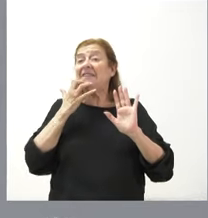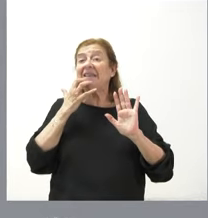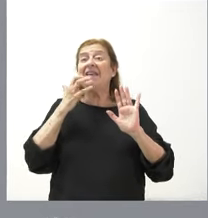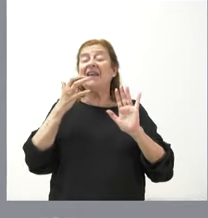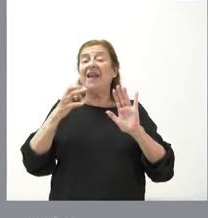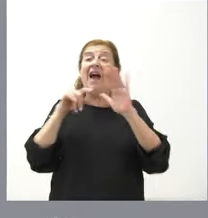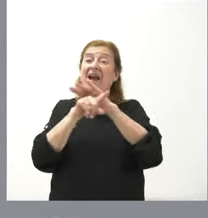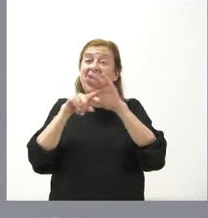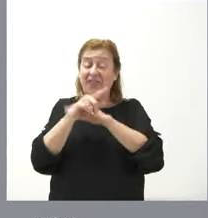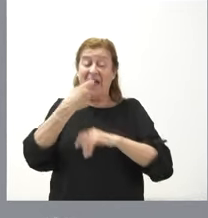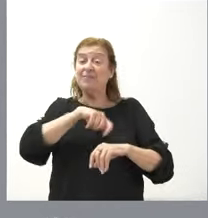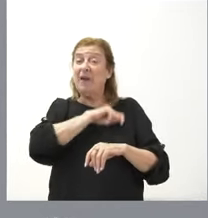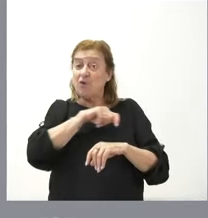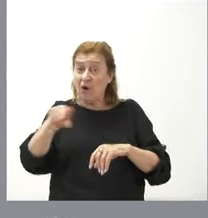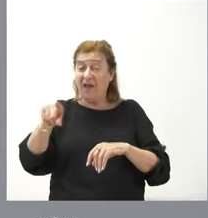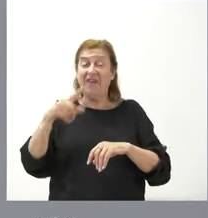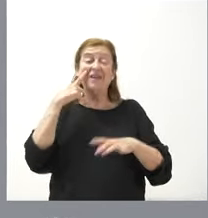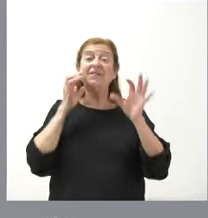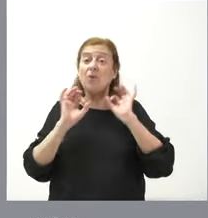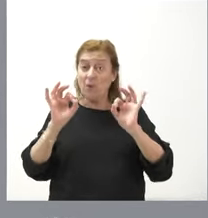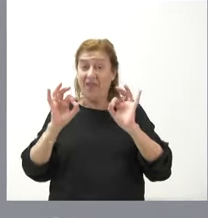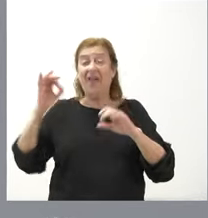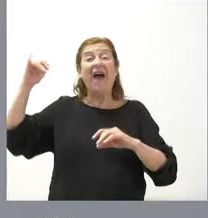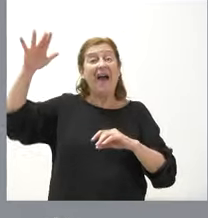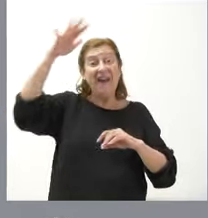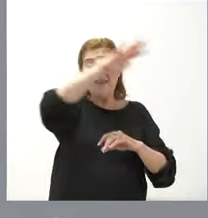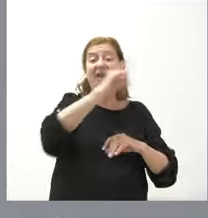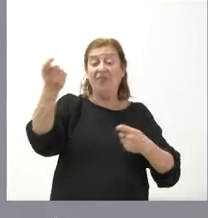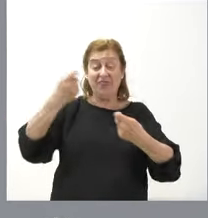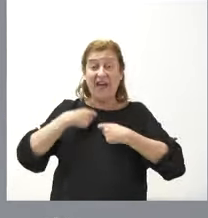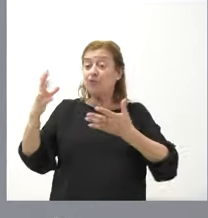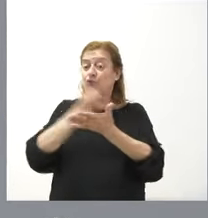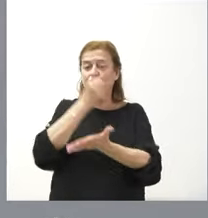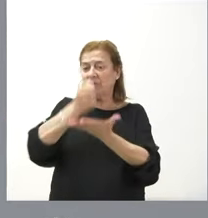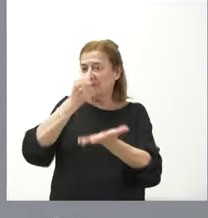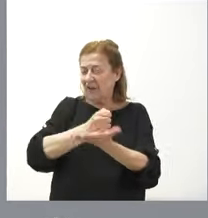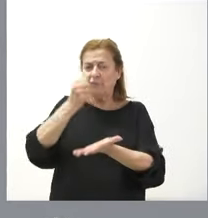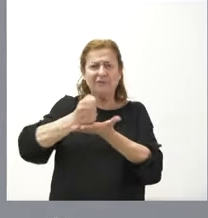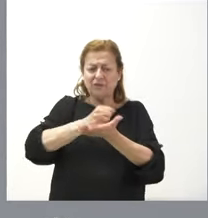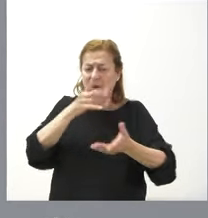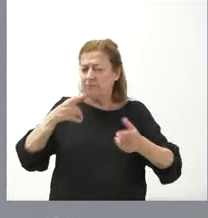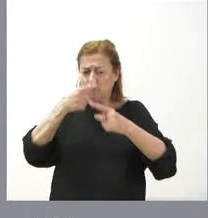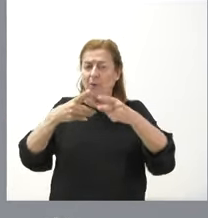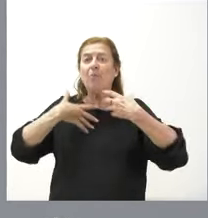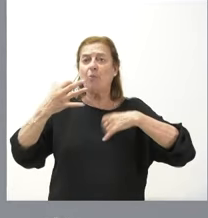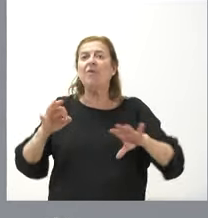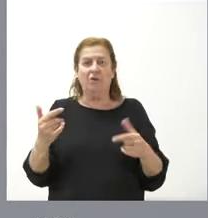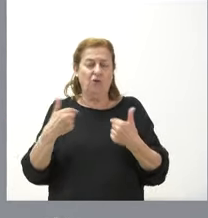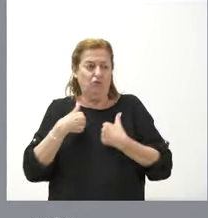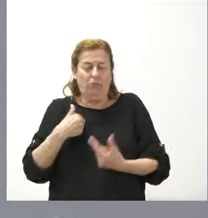Agencia Española de Seguridad Aérea otorgue todos los certificados para su utilización pues estaremos